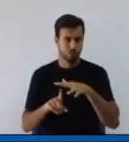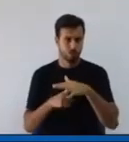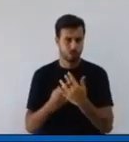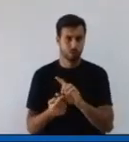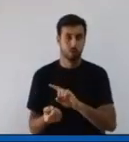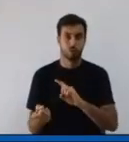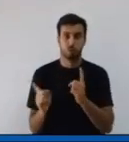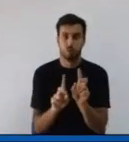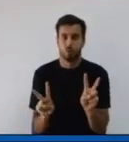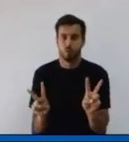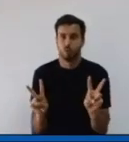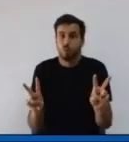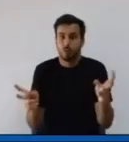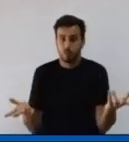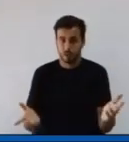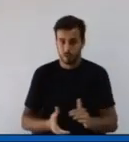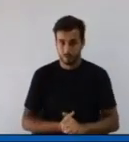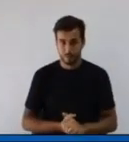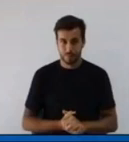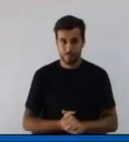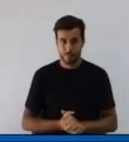¿Qué incentivos fiscales?